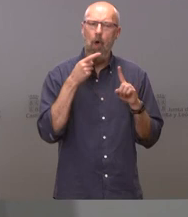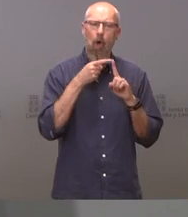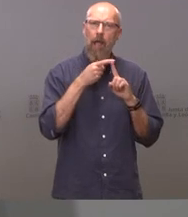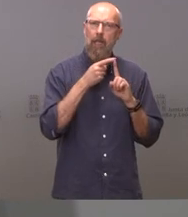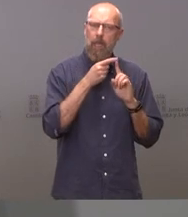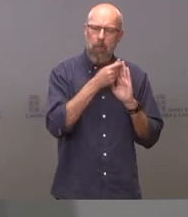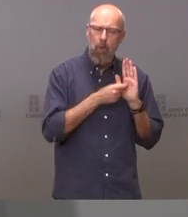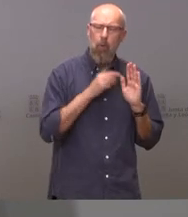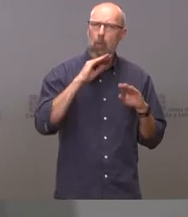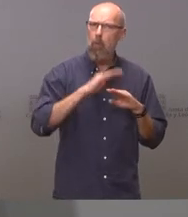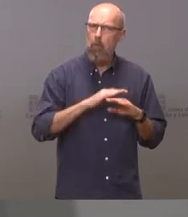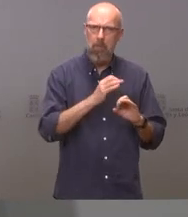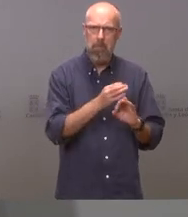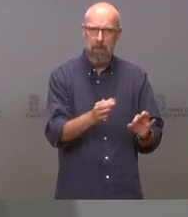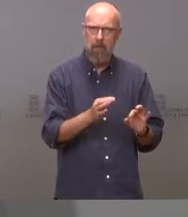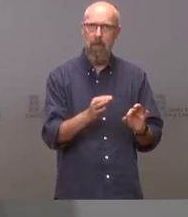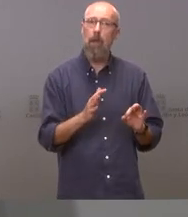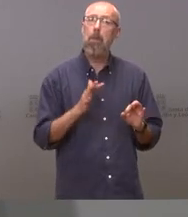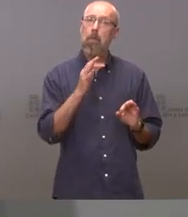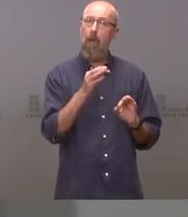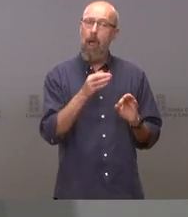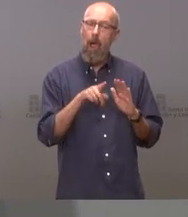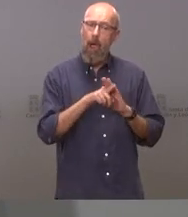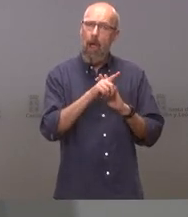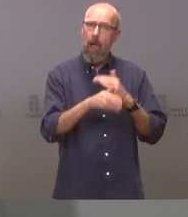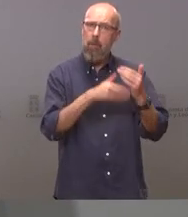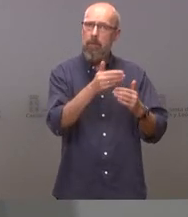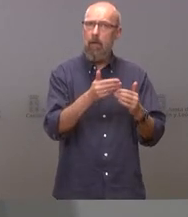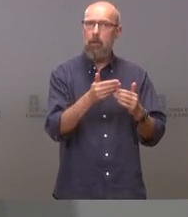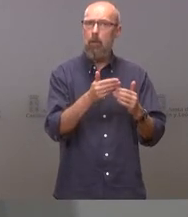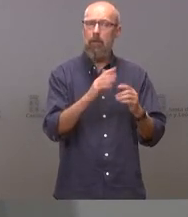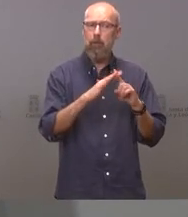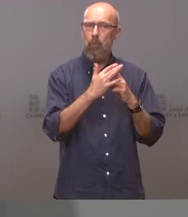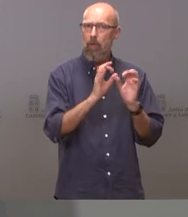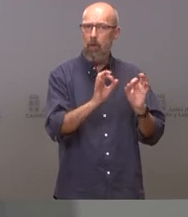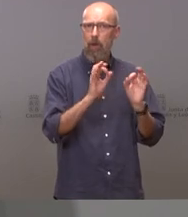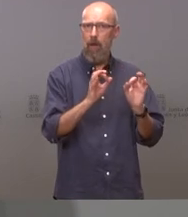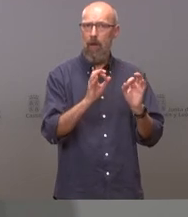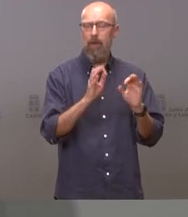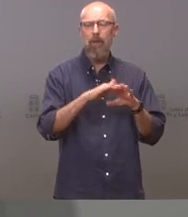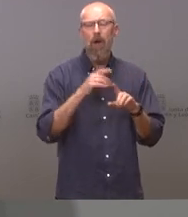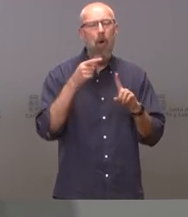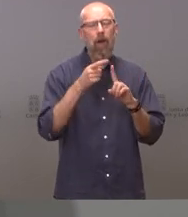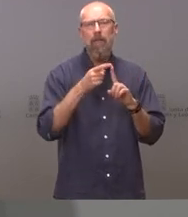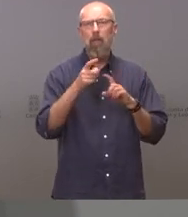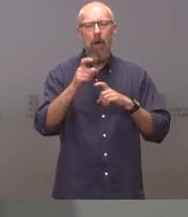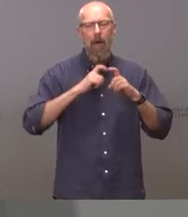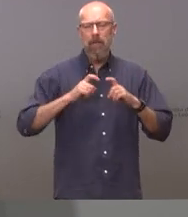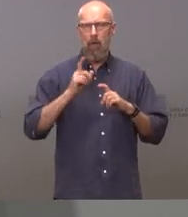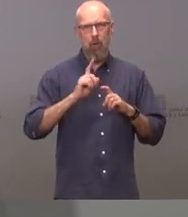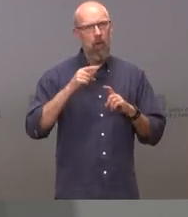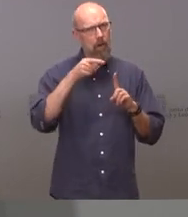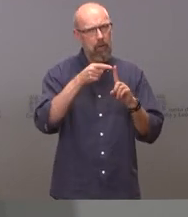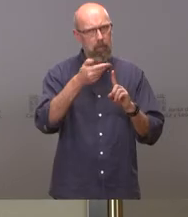y además estamos avanzando de una manera que esperamos y por eso trabajamos que sea irreversible lo importante ahora es no volver a dar un paso atrás